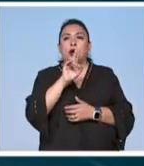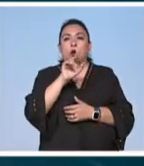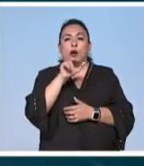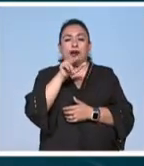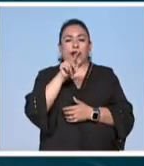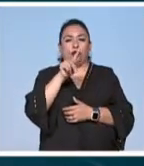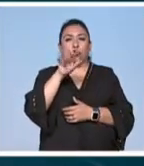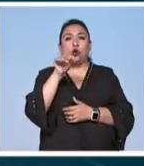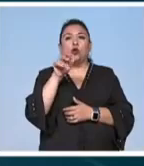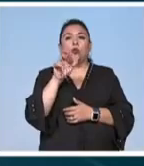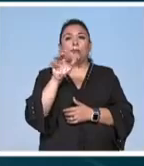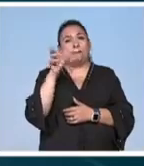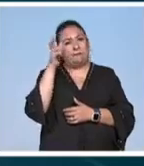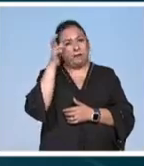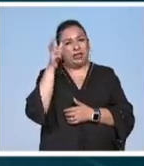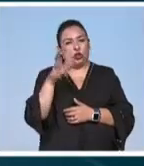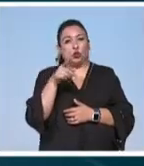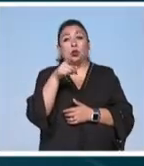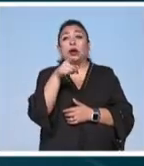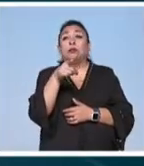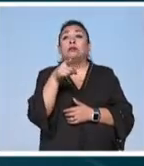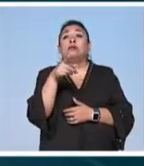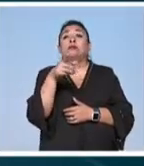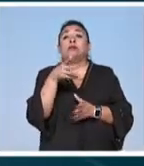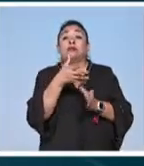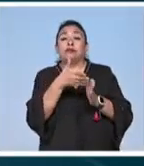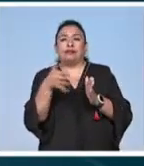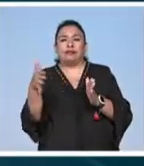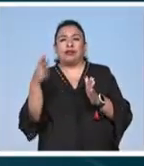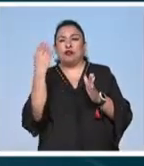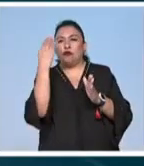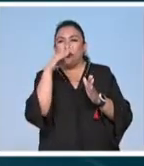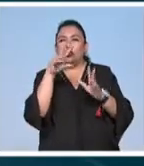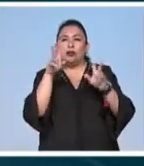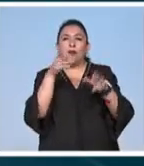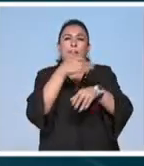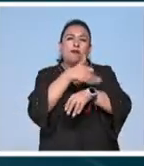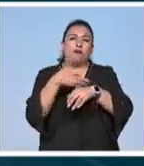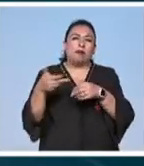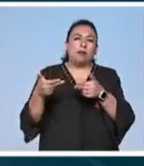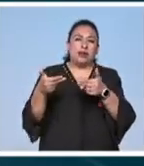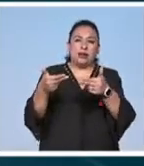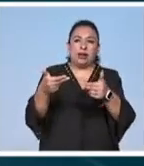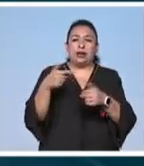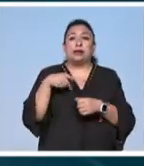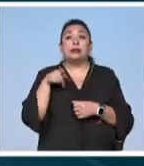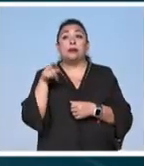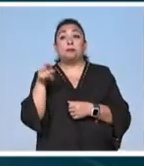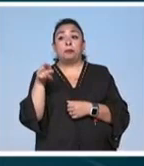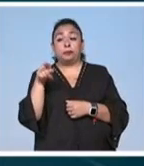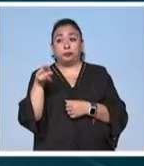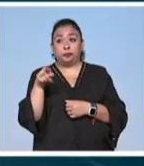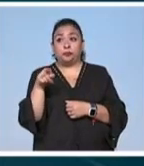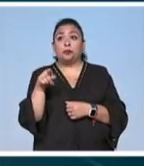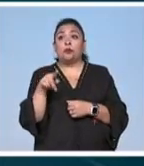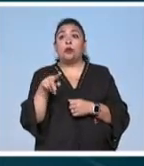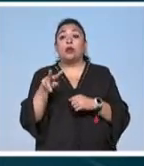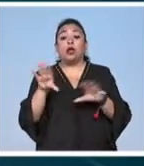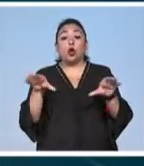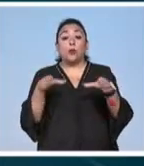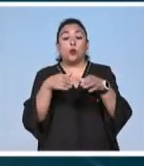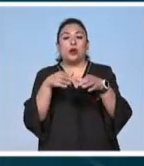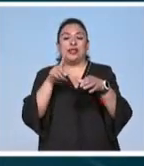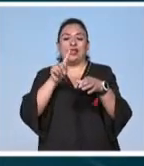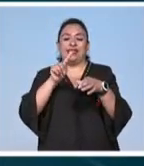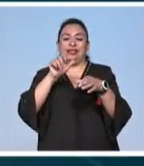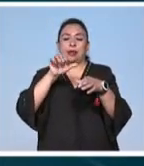maldonado de pachuca hidalgo por la serie familia y herencia él se dirigió a la comunidad de